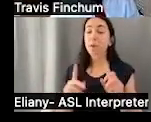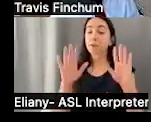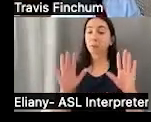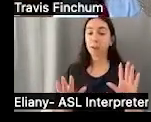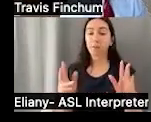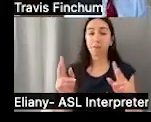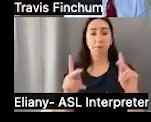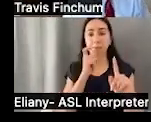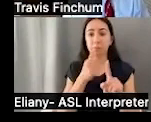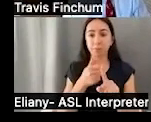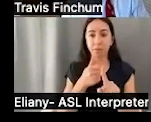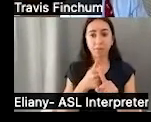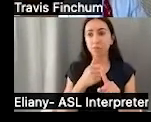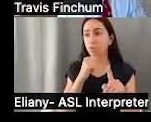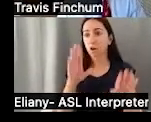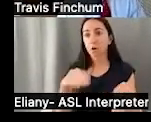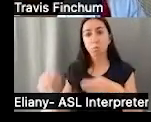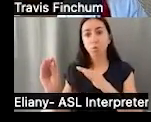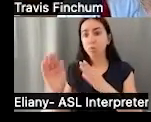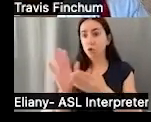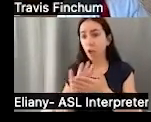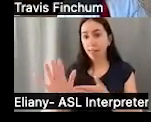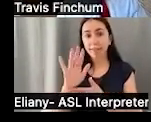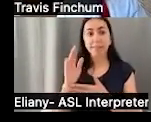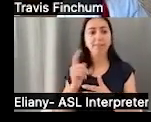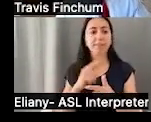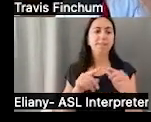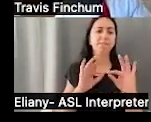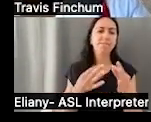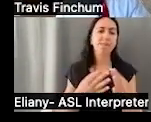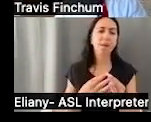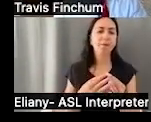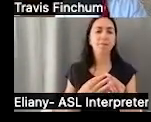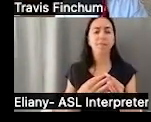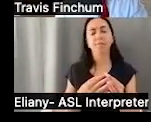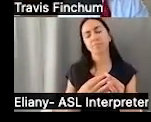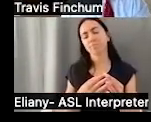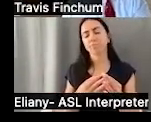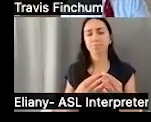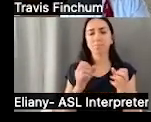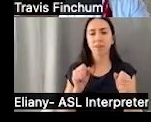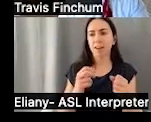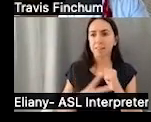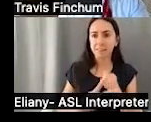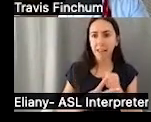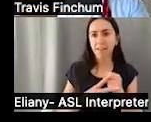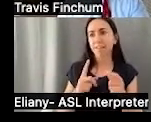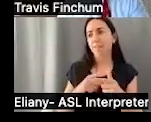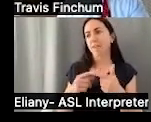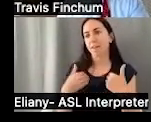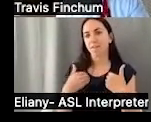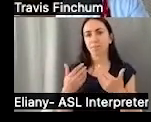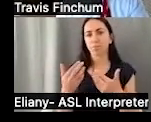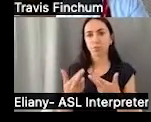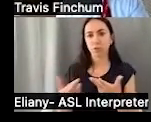para la educación. Es una buena idea. También es posible si una persona no va a ir a la universidad. Es una manera en cual las